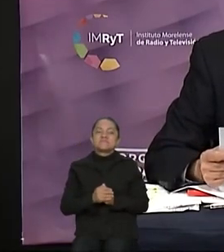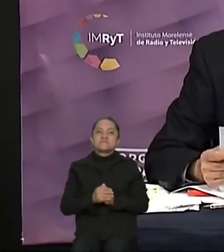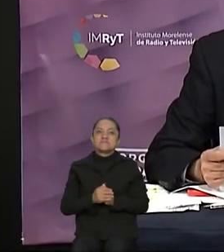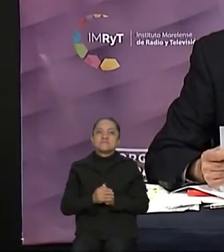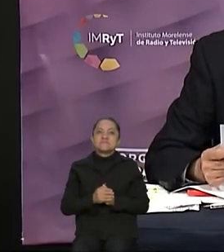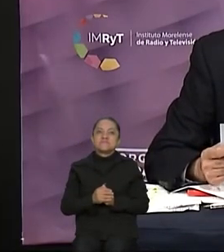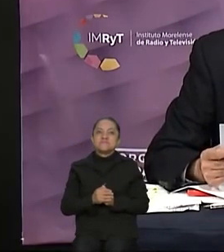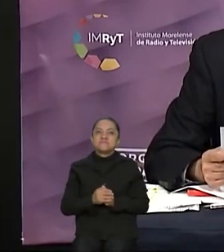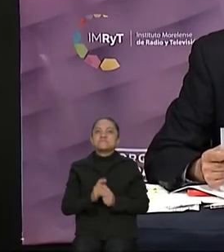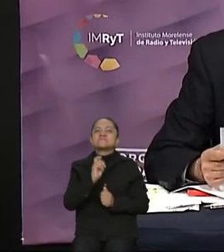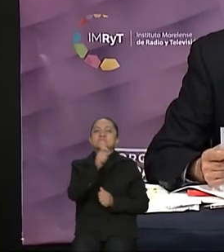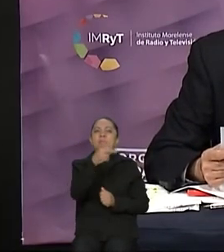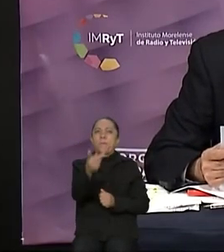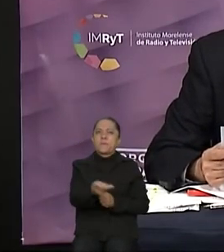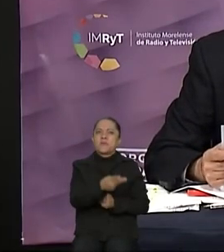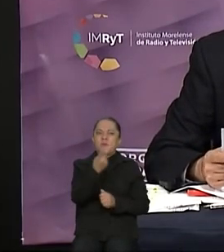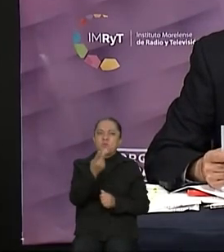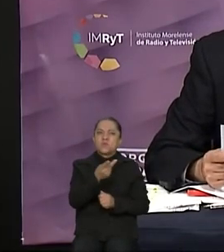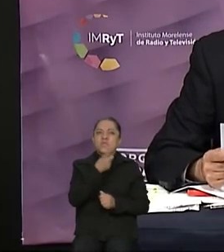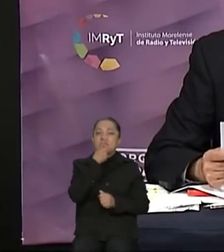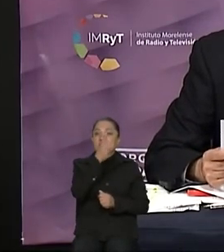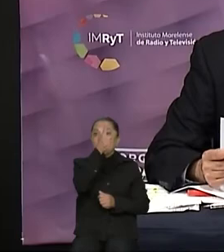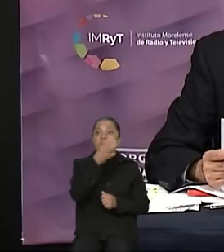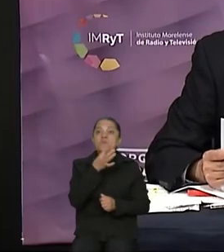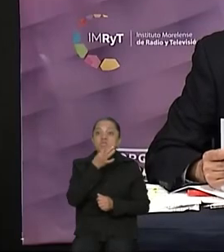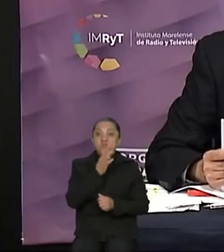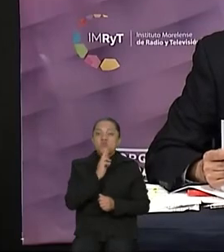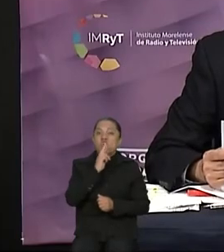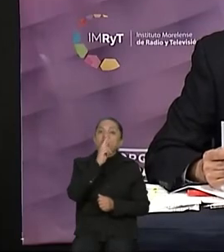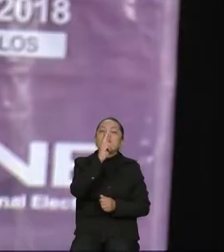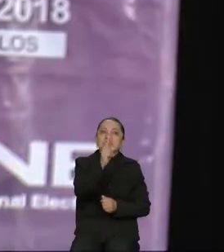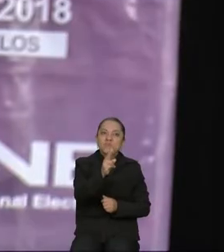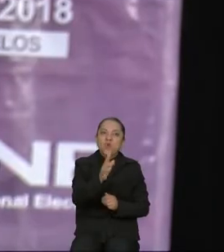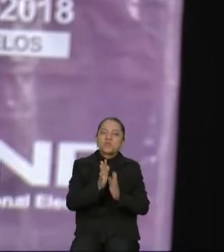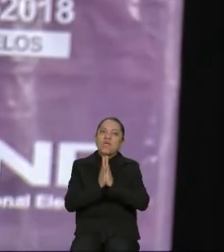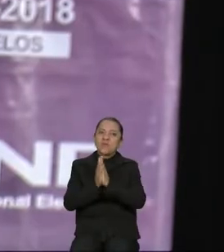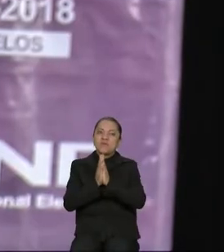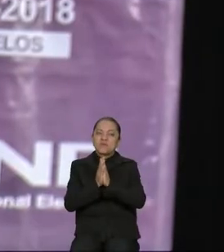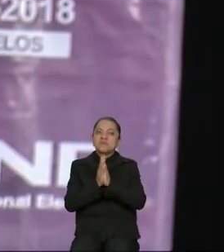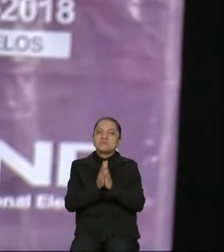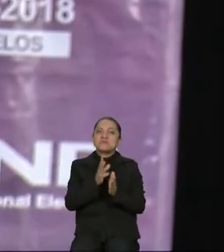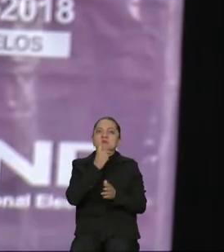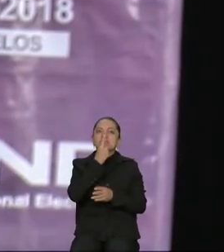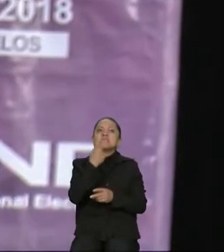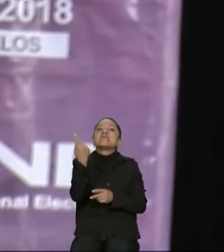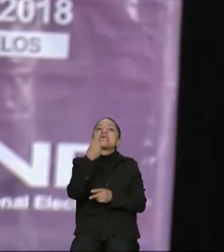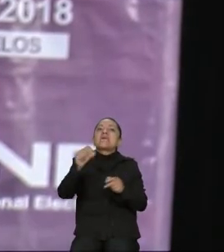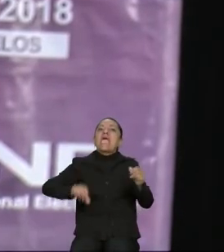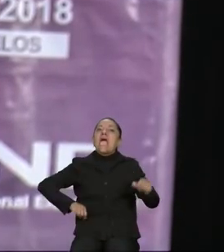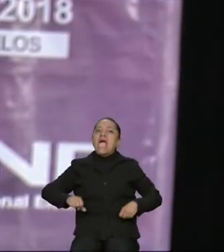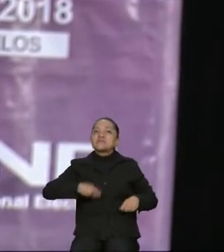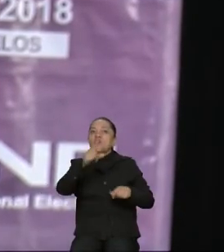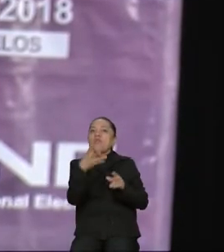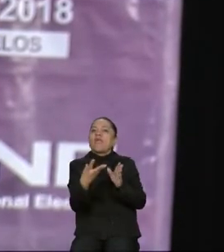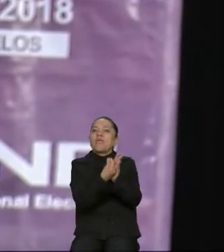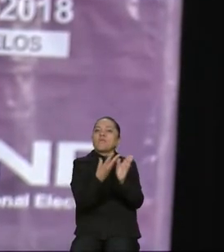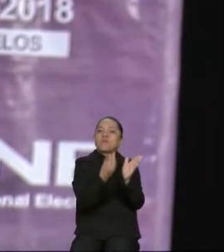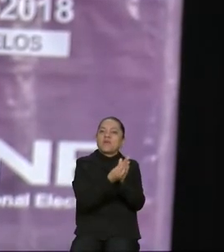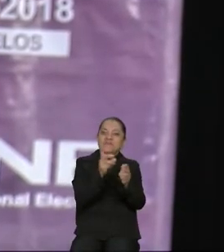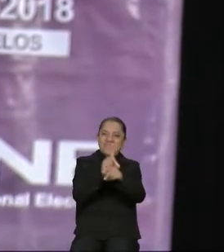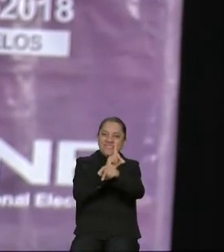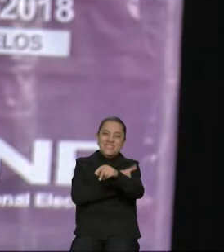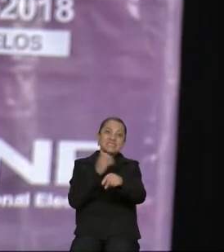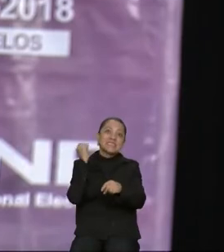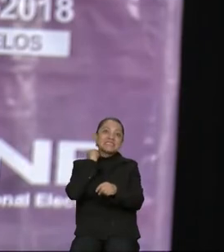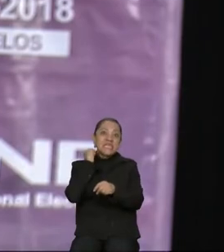En un minuto, respóndanos usted, por favor, mencionando qué acciones implementará desde el Senado para erradicar la